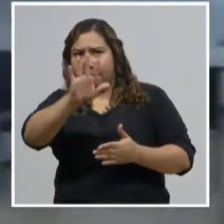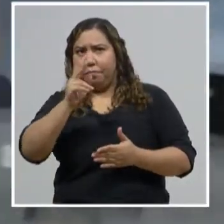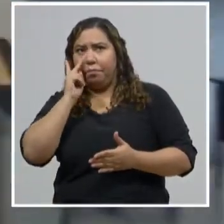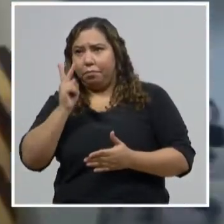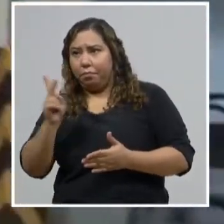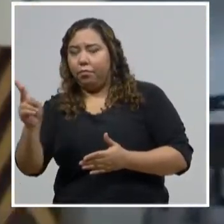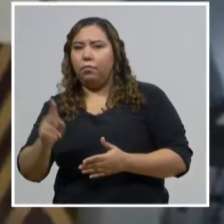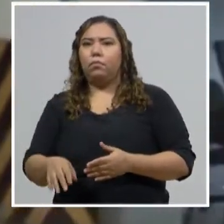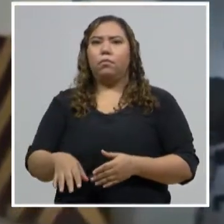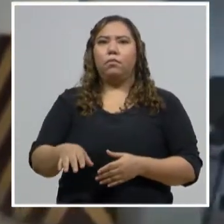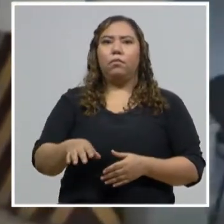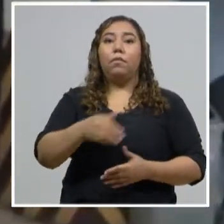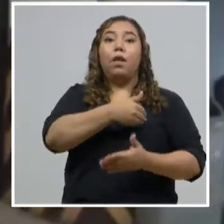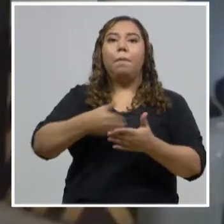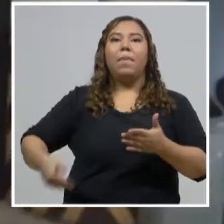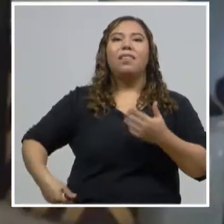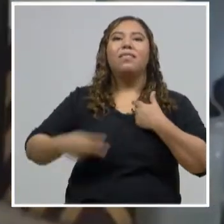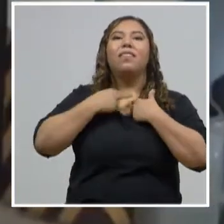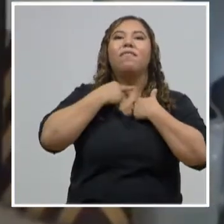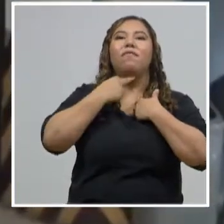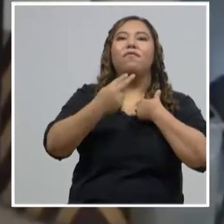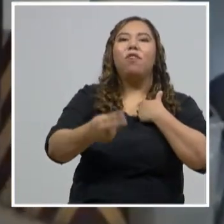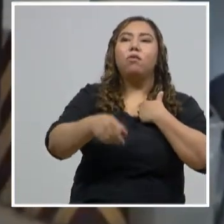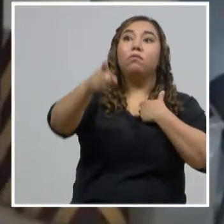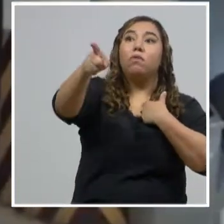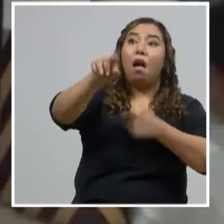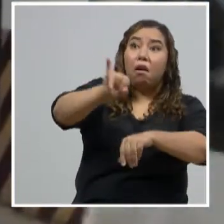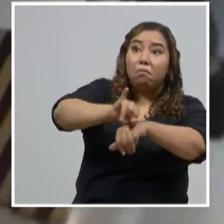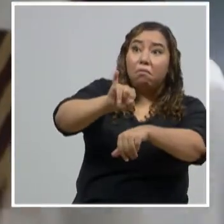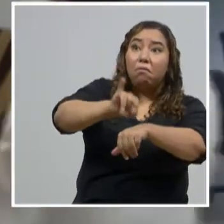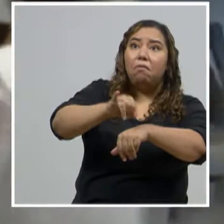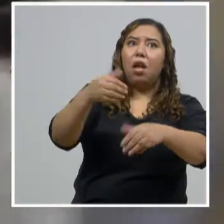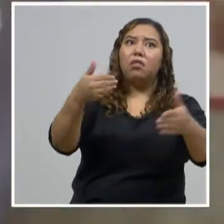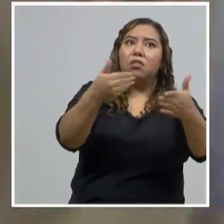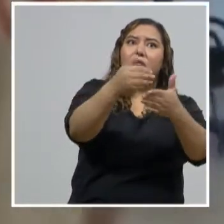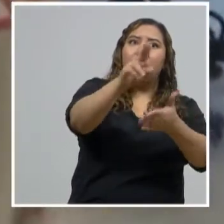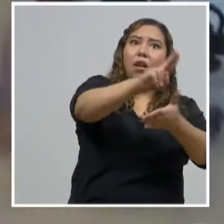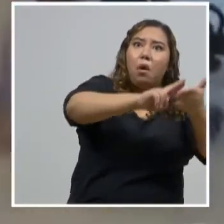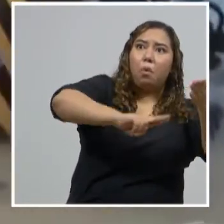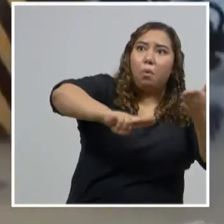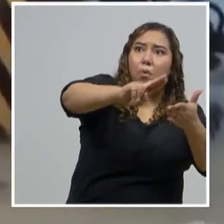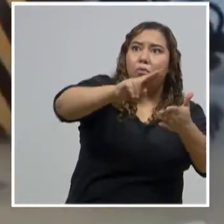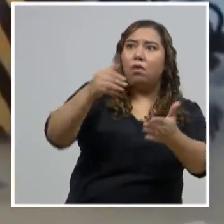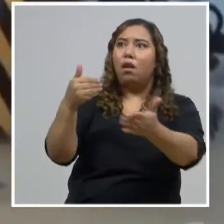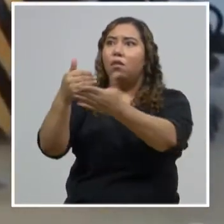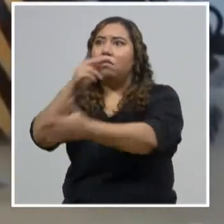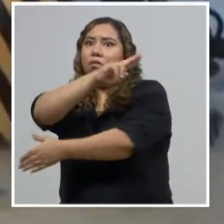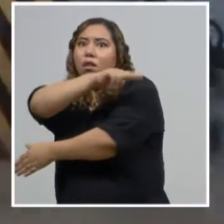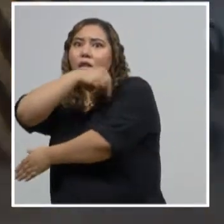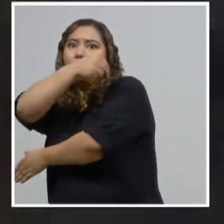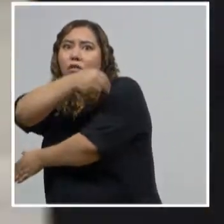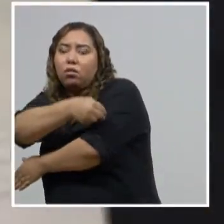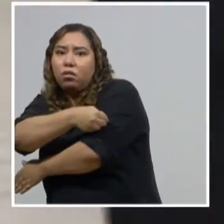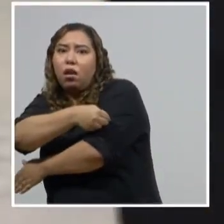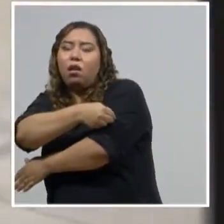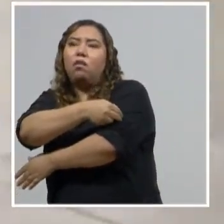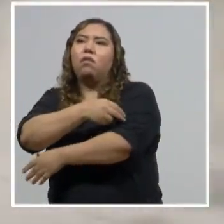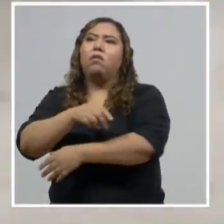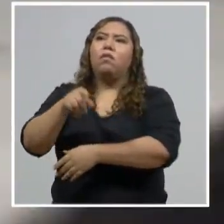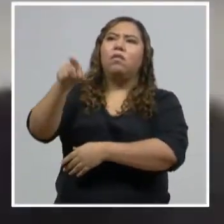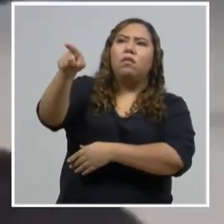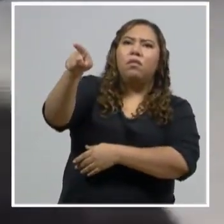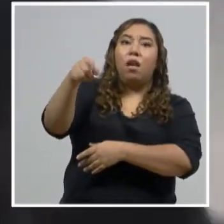también la iglesia, cerca de varios hospitales y cerca de la universidad. De igual manera, por el centro también de imágenes que